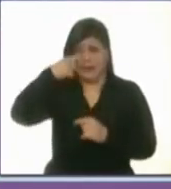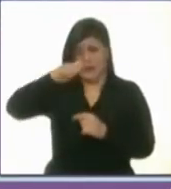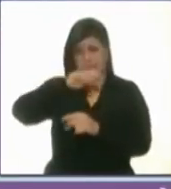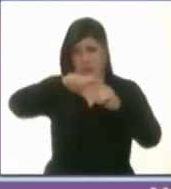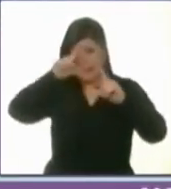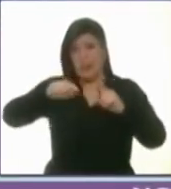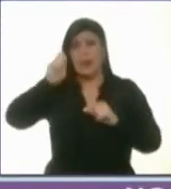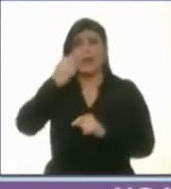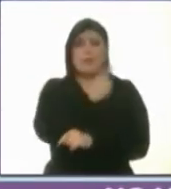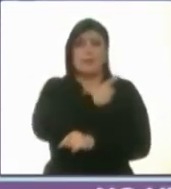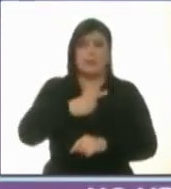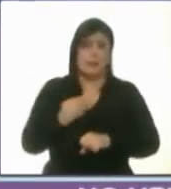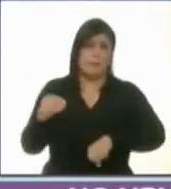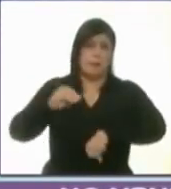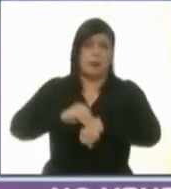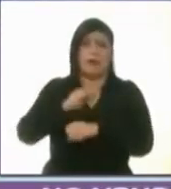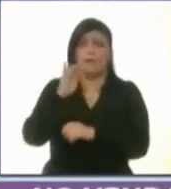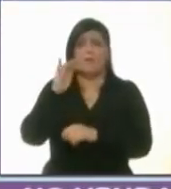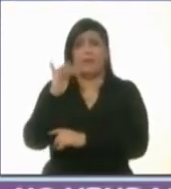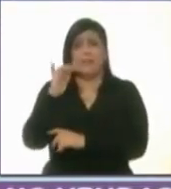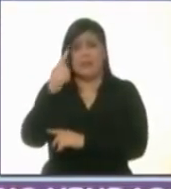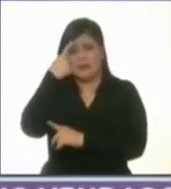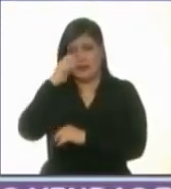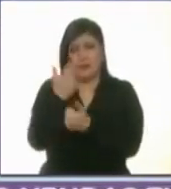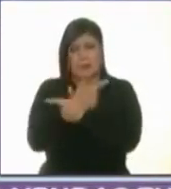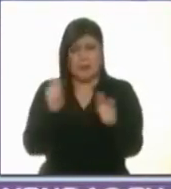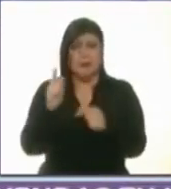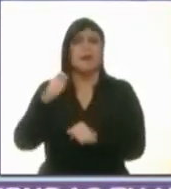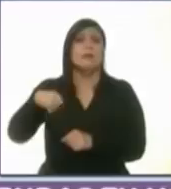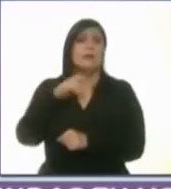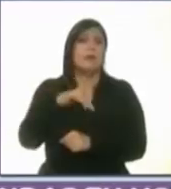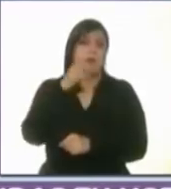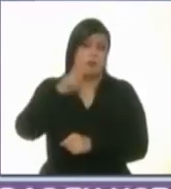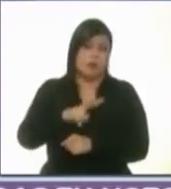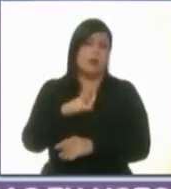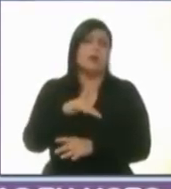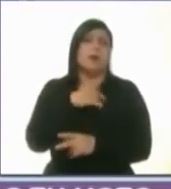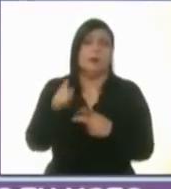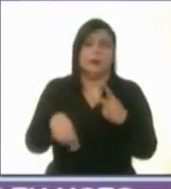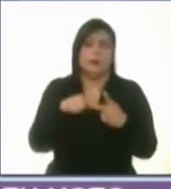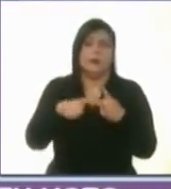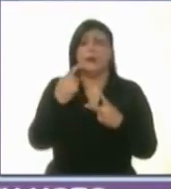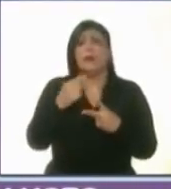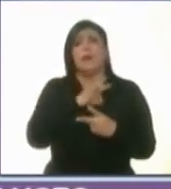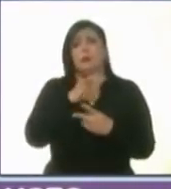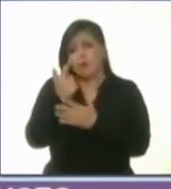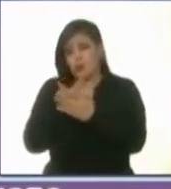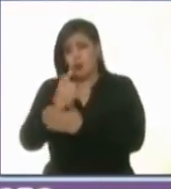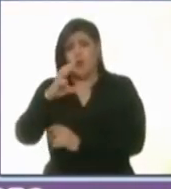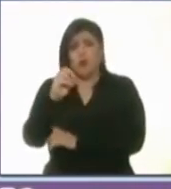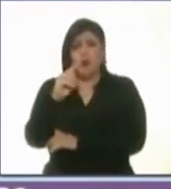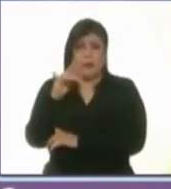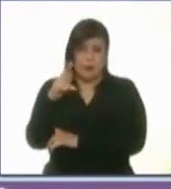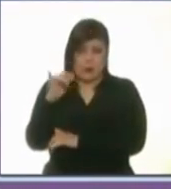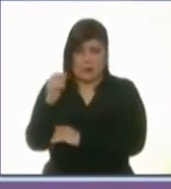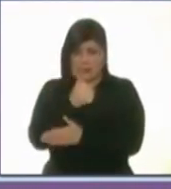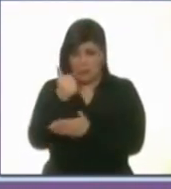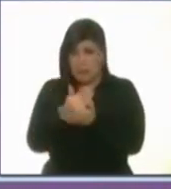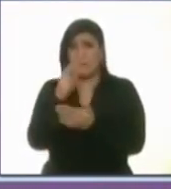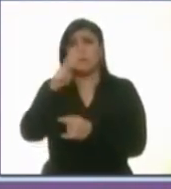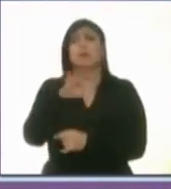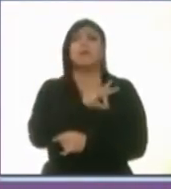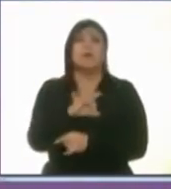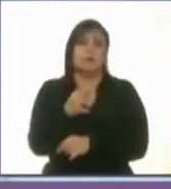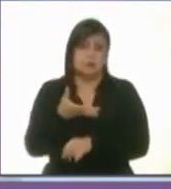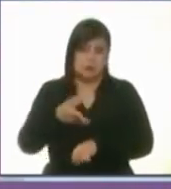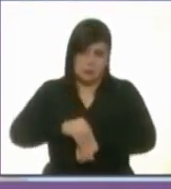una fiscalía autónoma, que no haya un fiscal carnal. Segundo, de nueva cuenta, las Contralorías Ciudadanas. Vamos a permitir y a